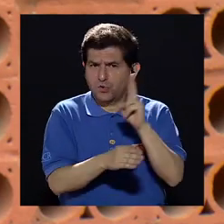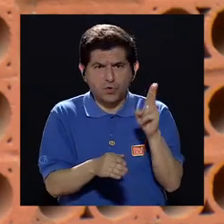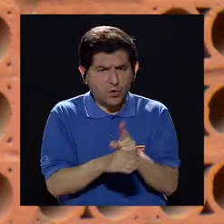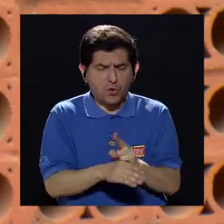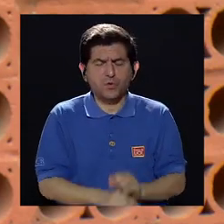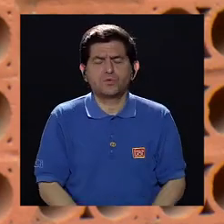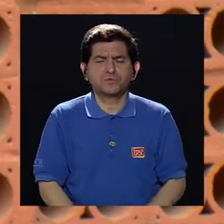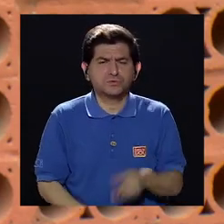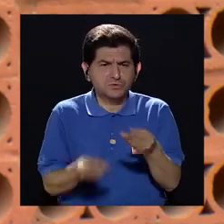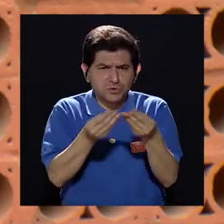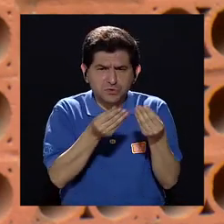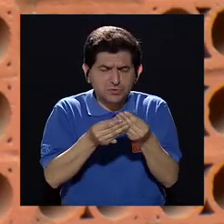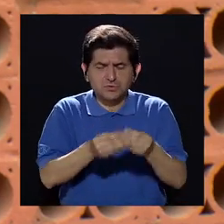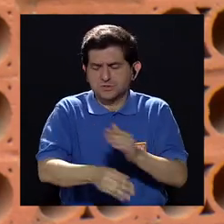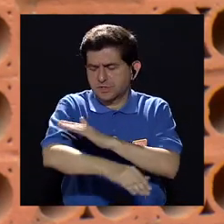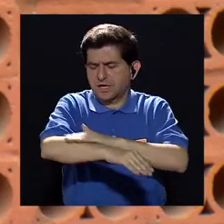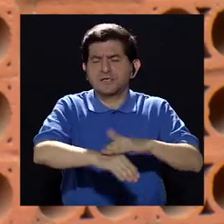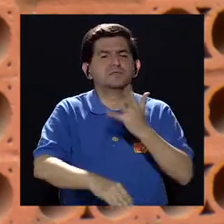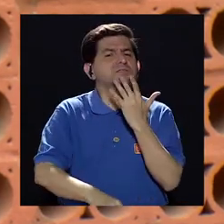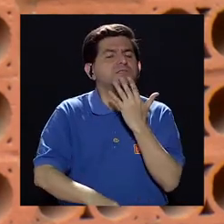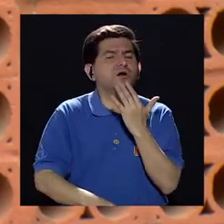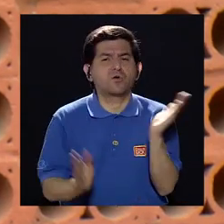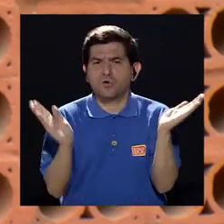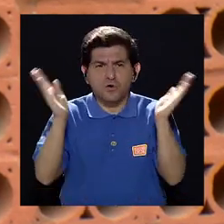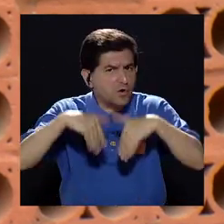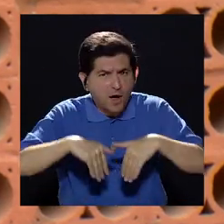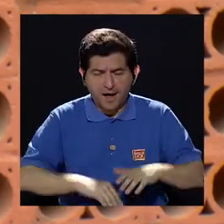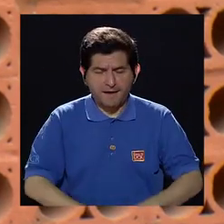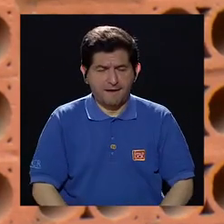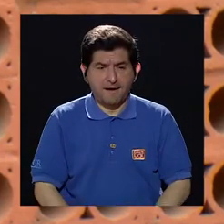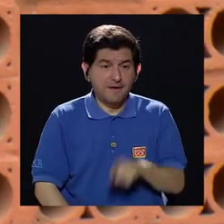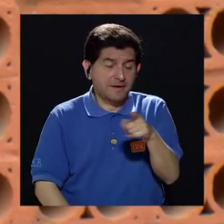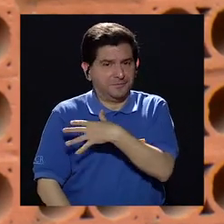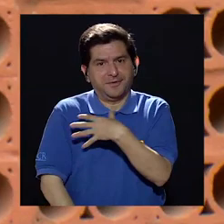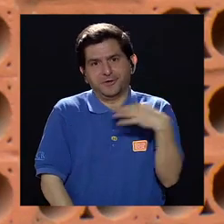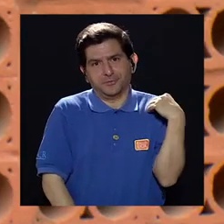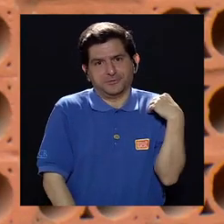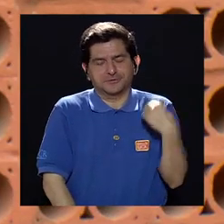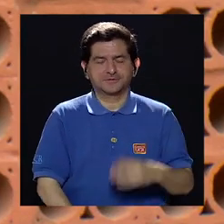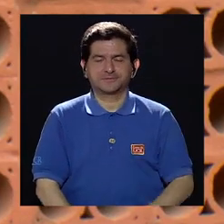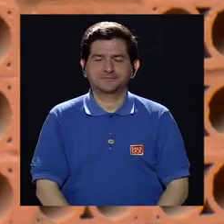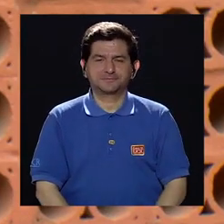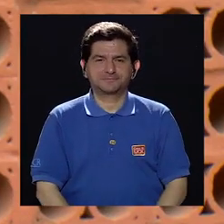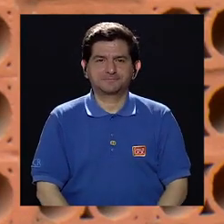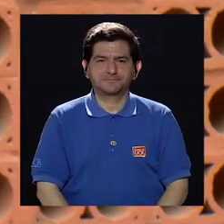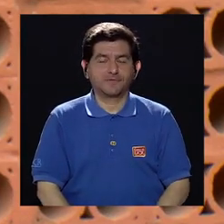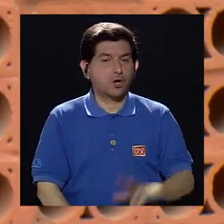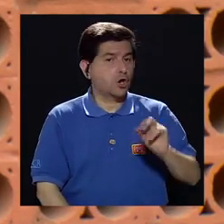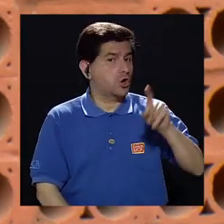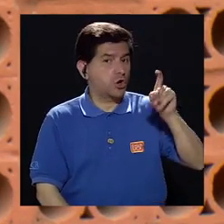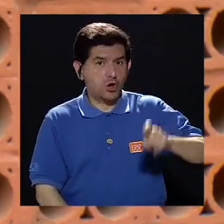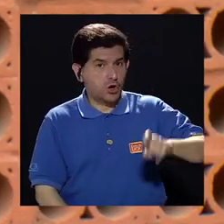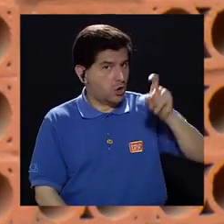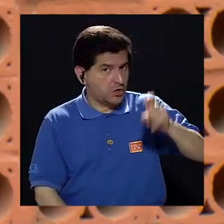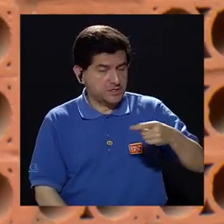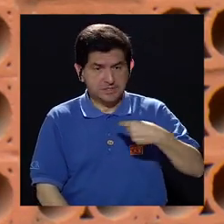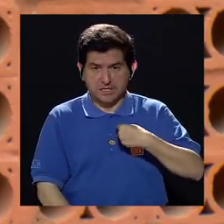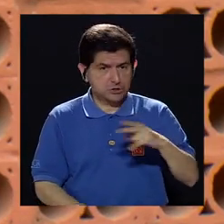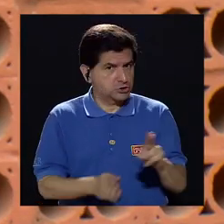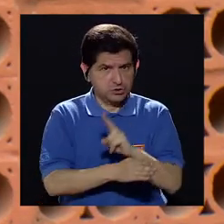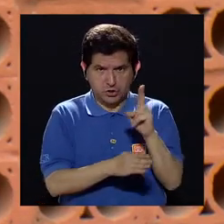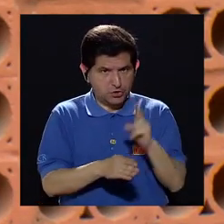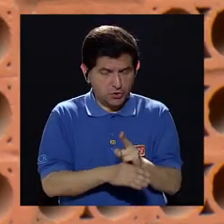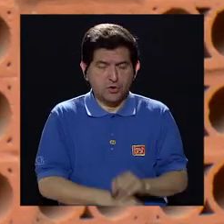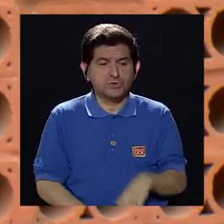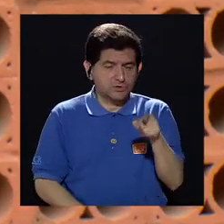bronceador no voy a tomar colorcito, porque eso les encanta. No necesariamente si